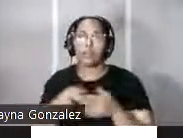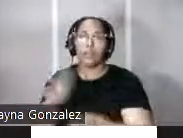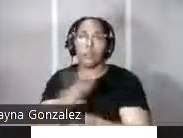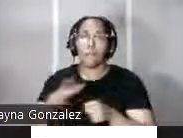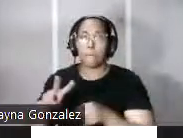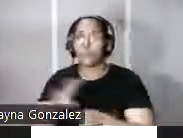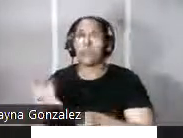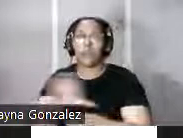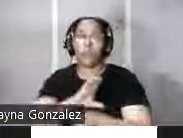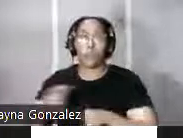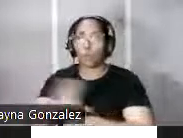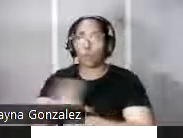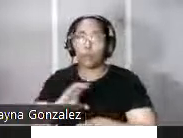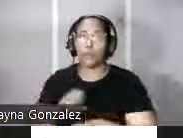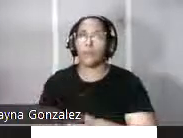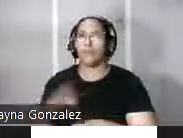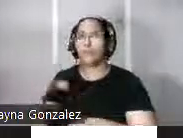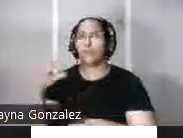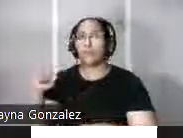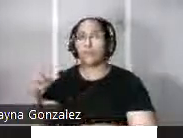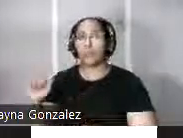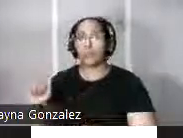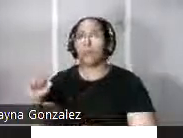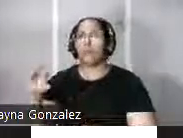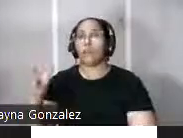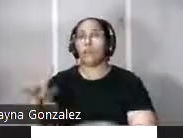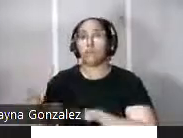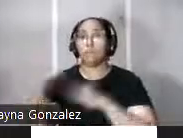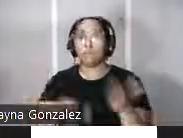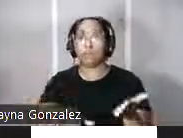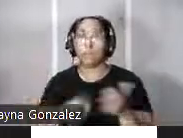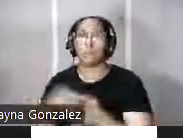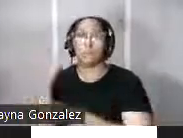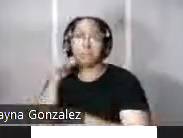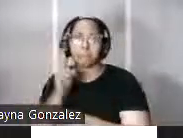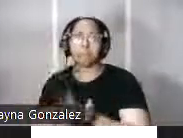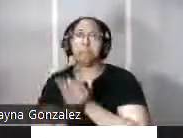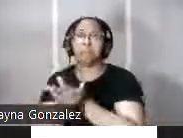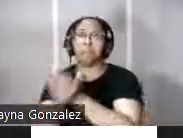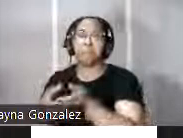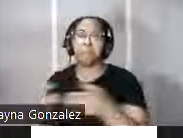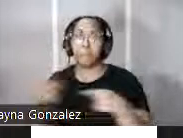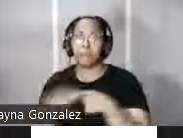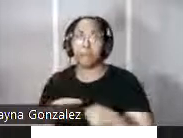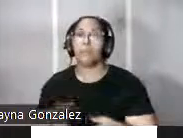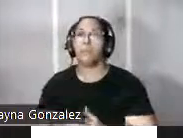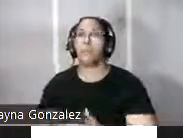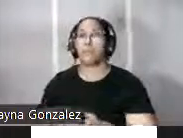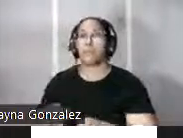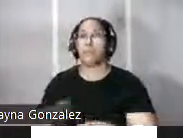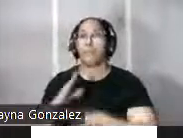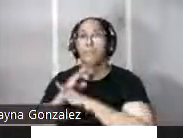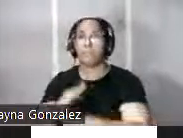incluso Caja de Muertos con el objetivo de evitar posibles desembarcos enemigos pero también facilitar el comercio marítimo